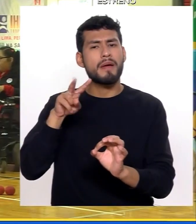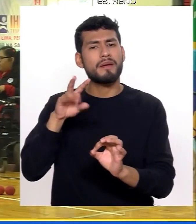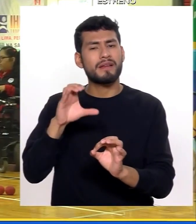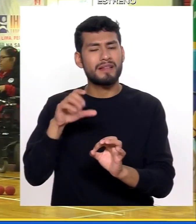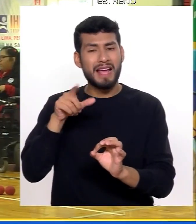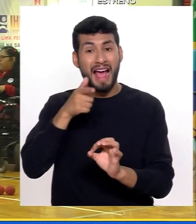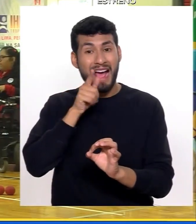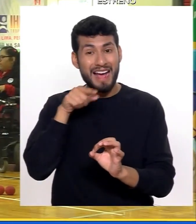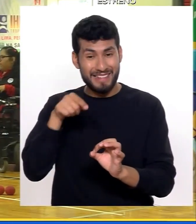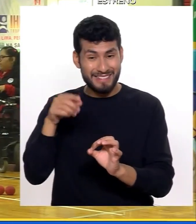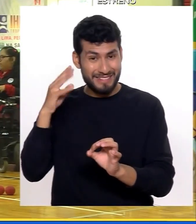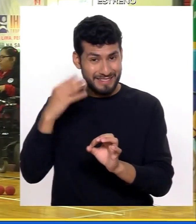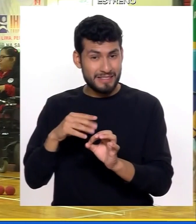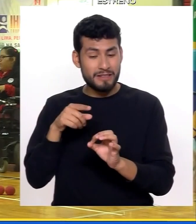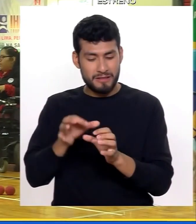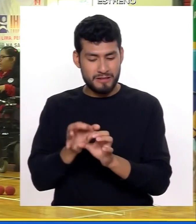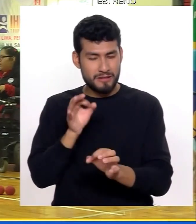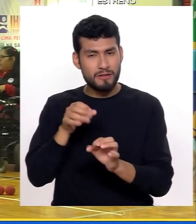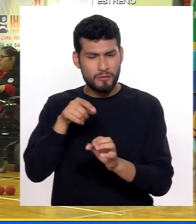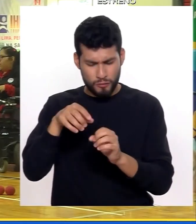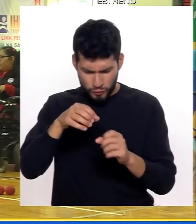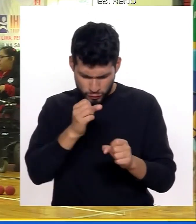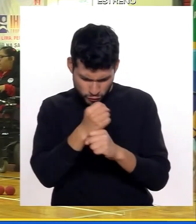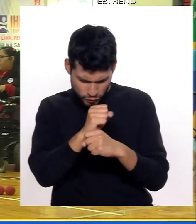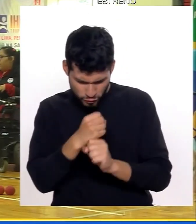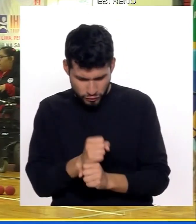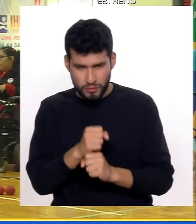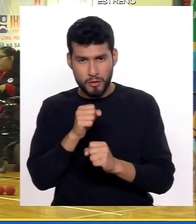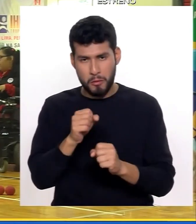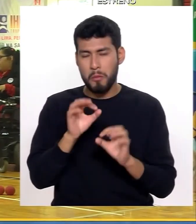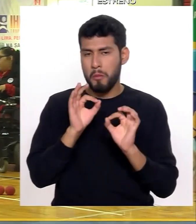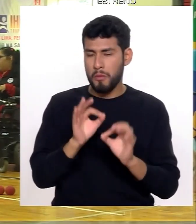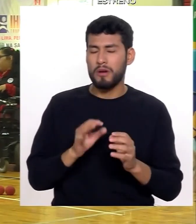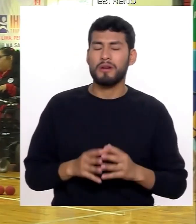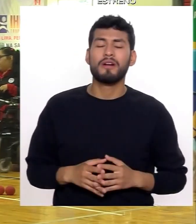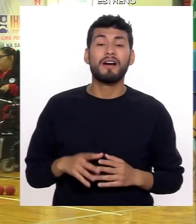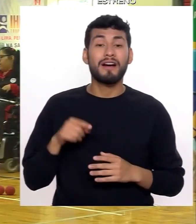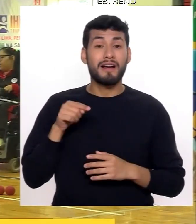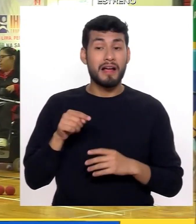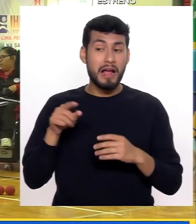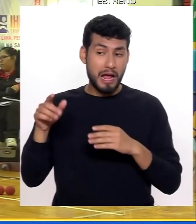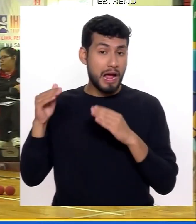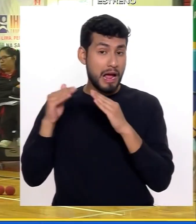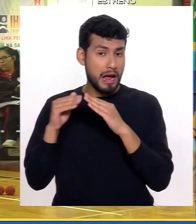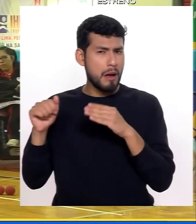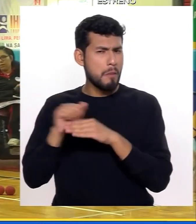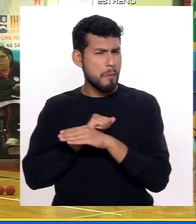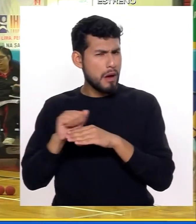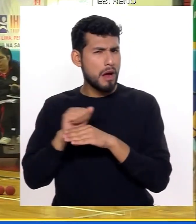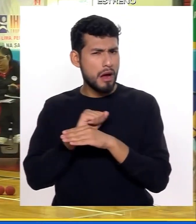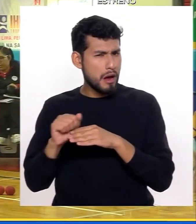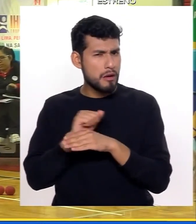de PVC, de agua, y le encajó, le cuadró y lo puso. Y ahí en mi casa ella practicaba con unas